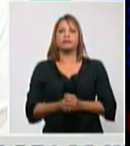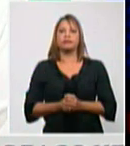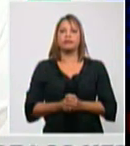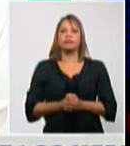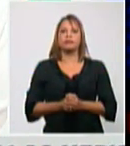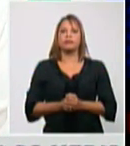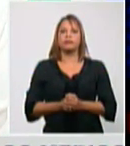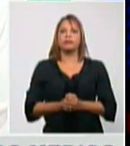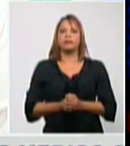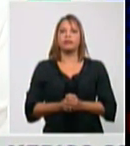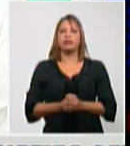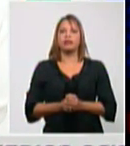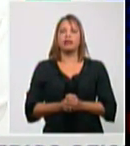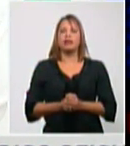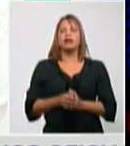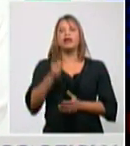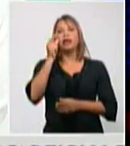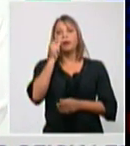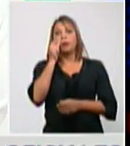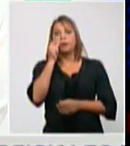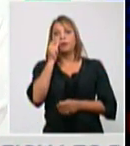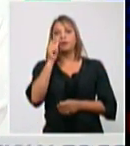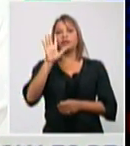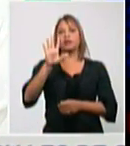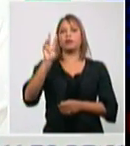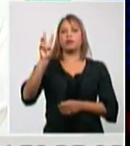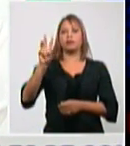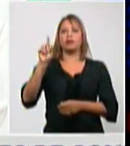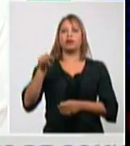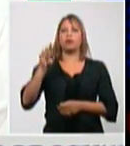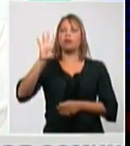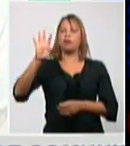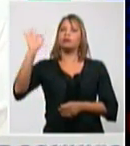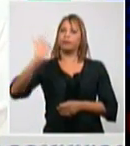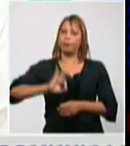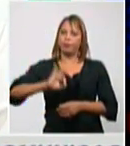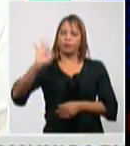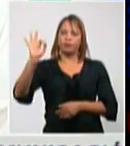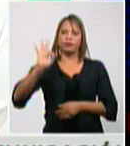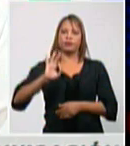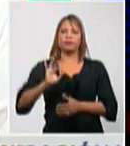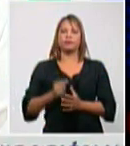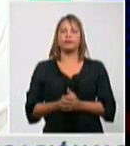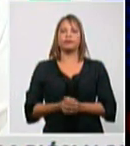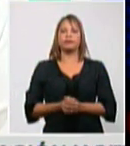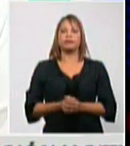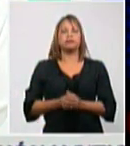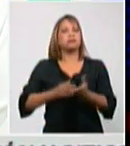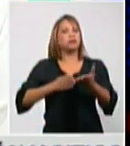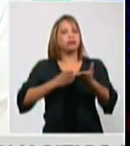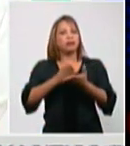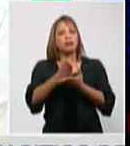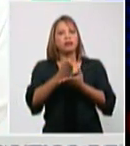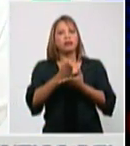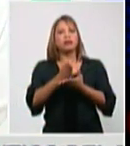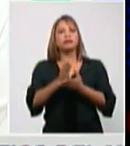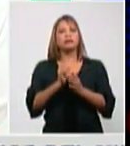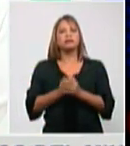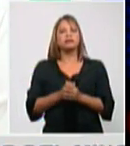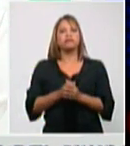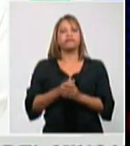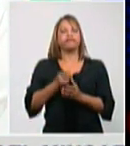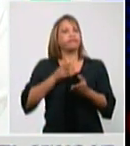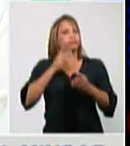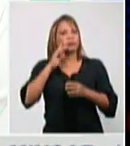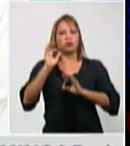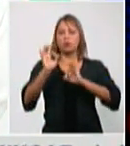del sexo masculino el 53,4%. Ahí se ha mantenido un predominio al igual que en el resto del